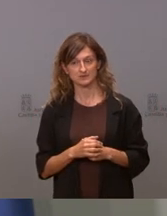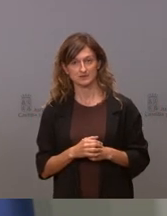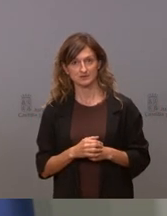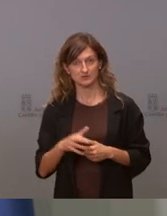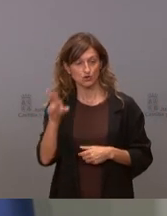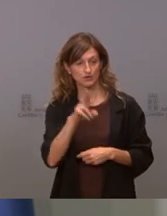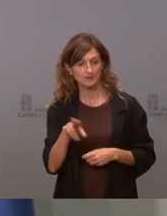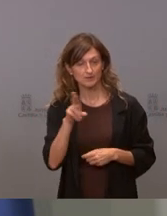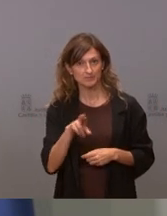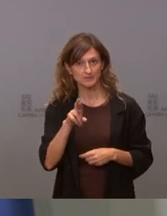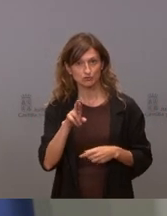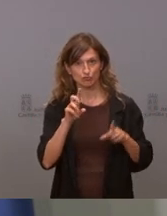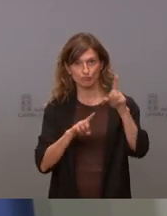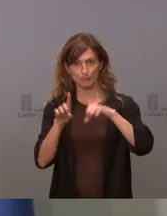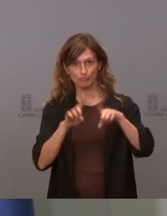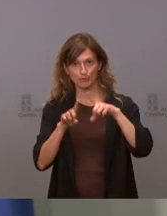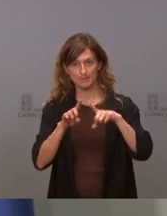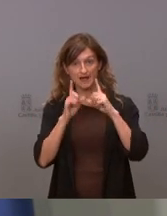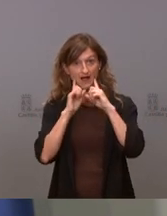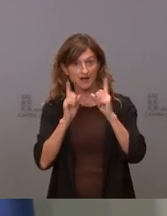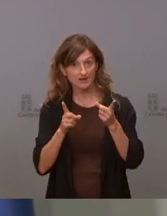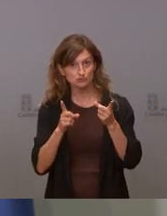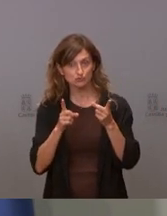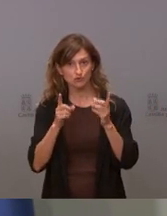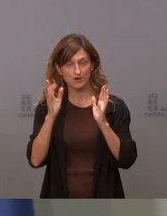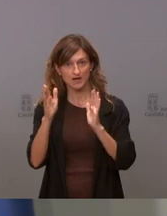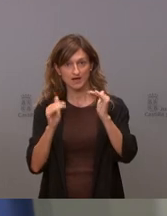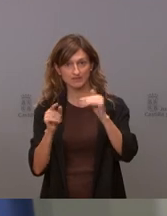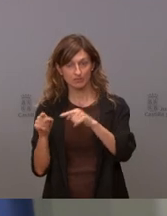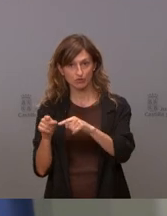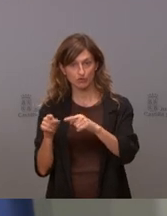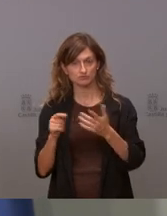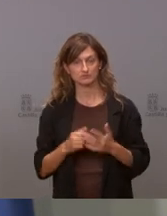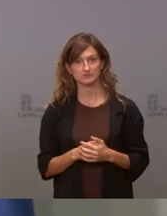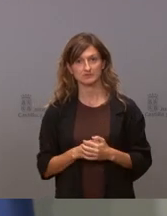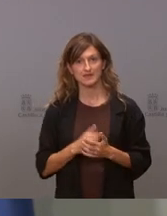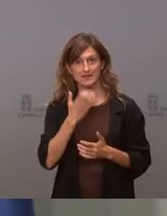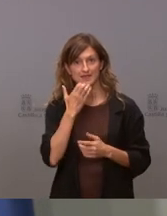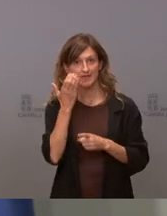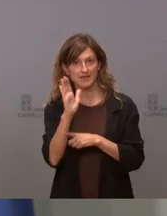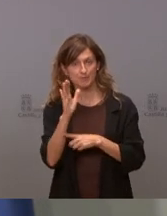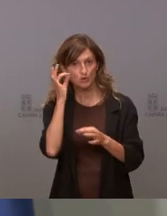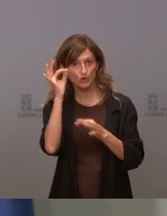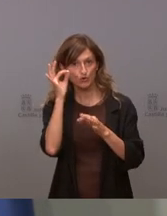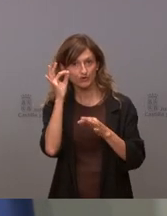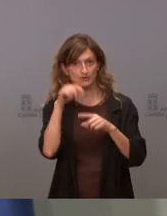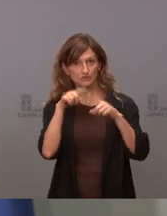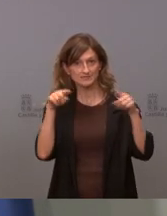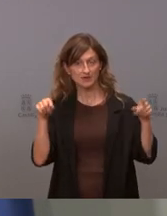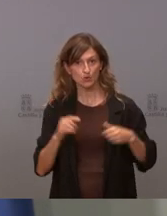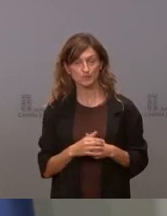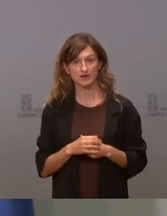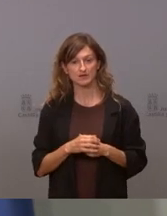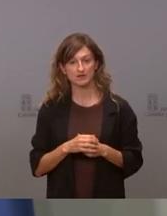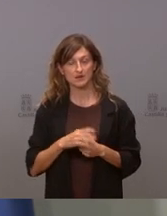insisto en este caso en la atención rural le pongo el ejemplo concreto este ejemplo que le he puesto a Seguridad no